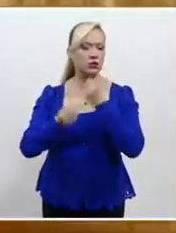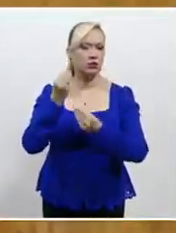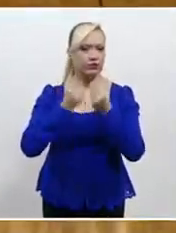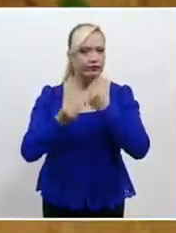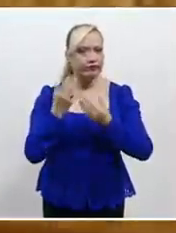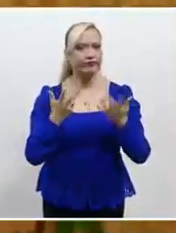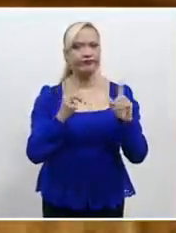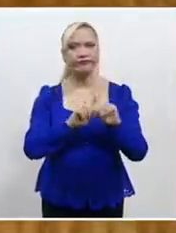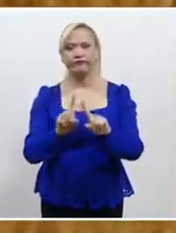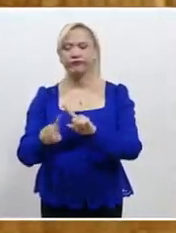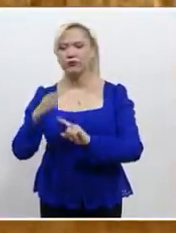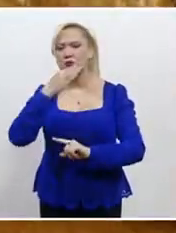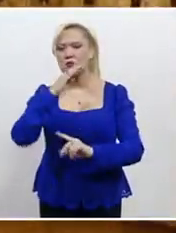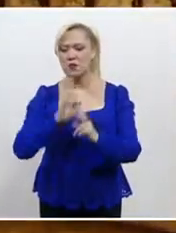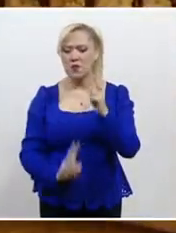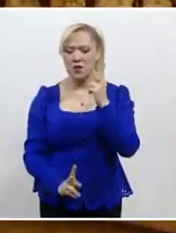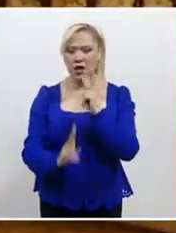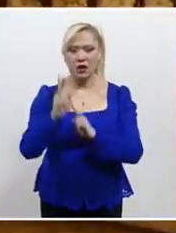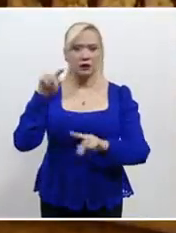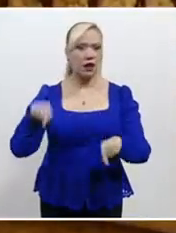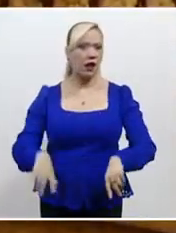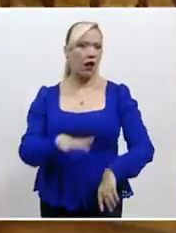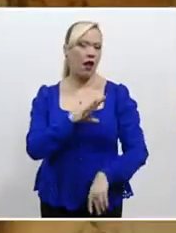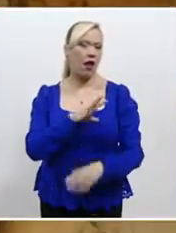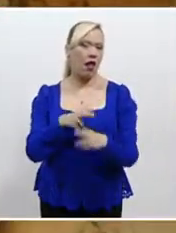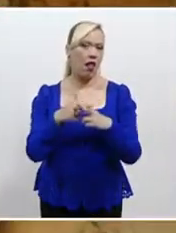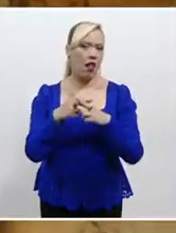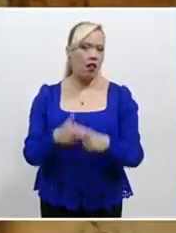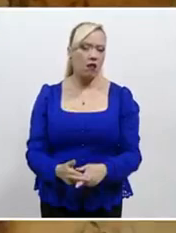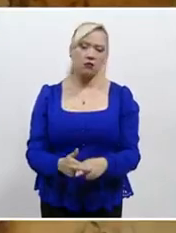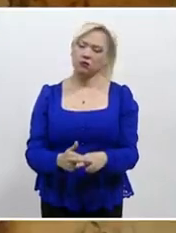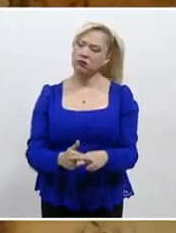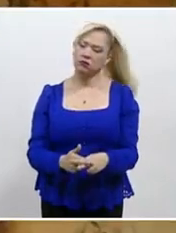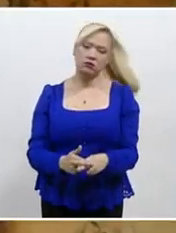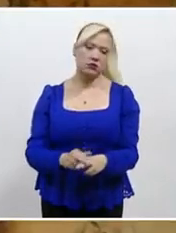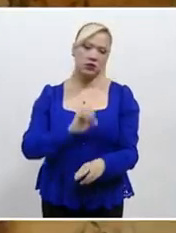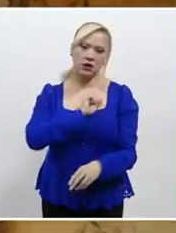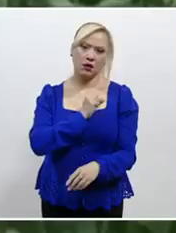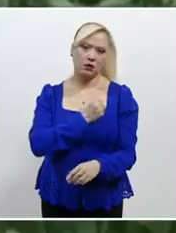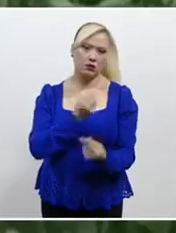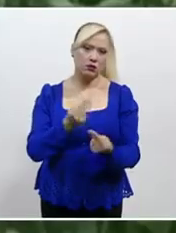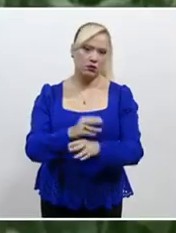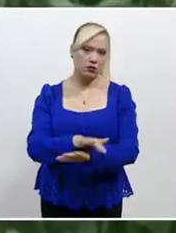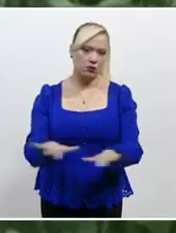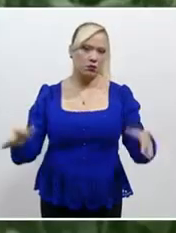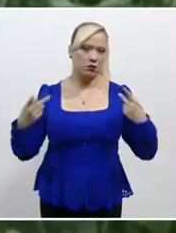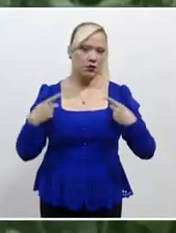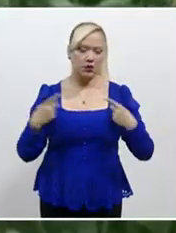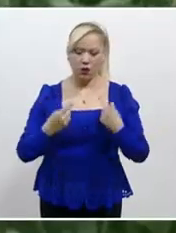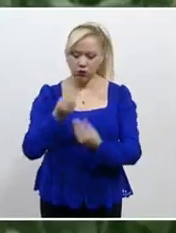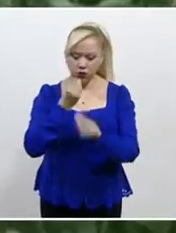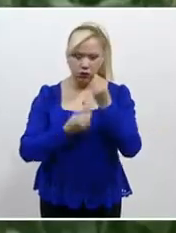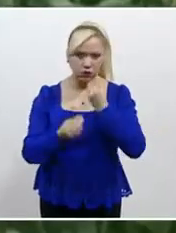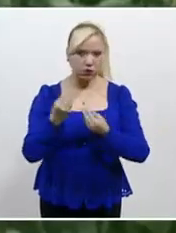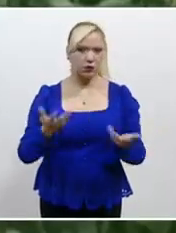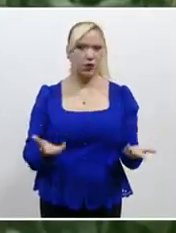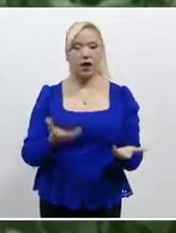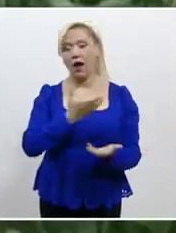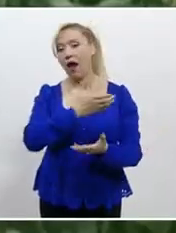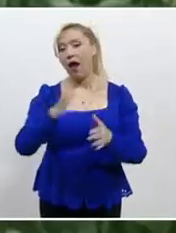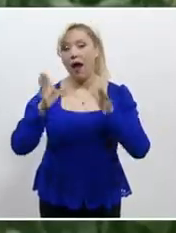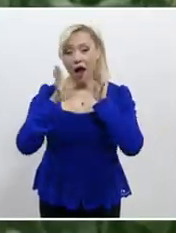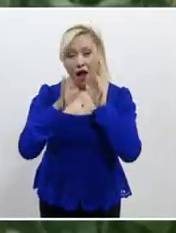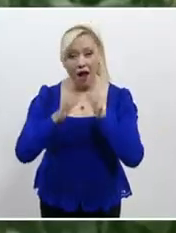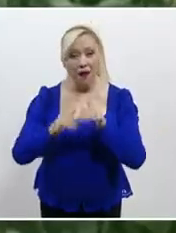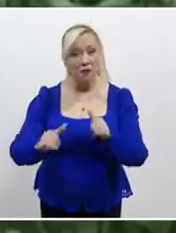biodiversidad del maíz como patrimonio de la humanidad y a proteger el derecho a la salud de su población. Es el modelo de la agricultura